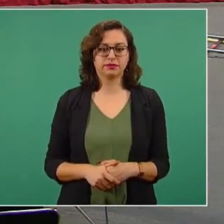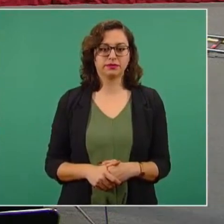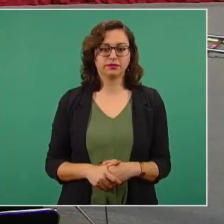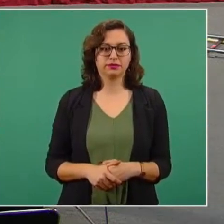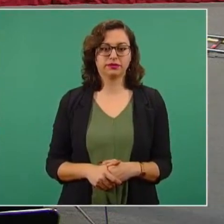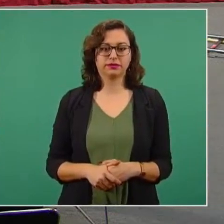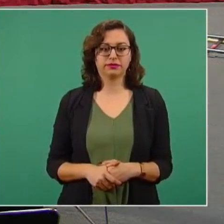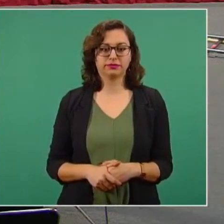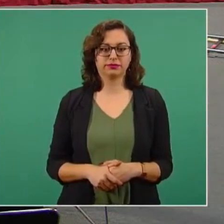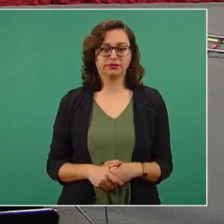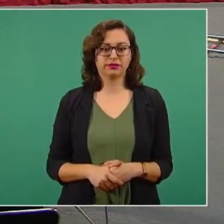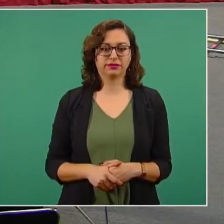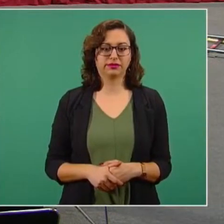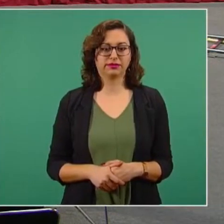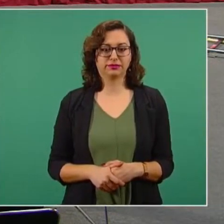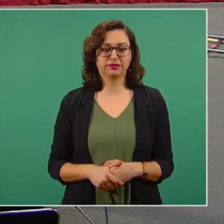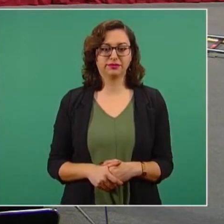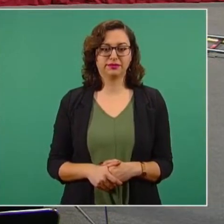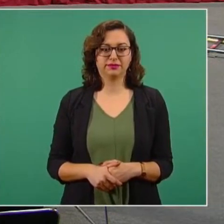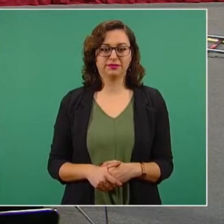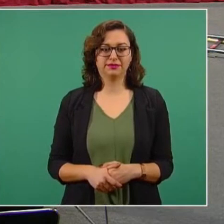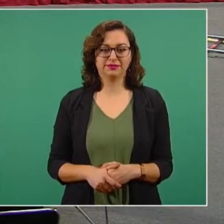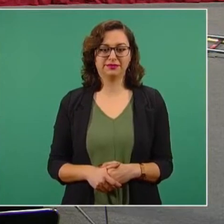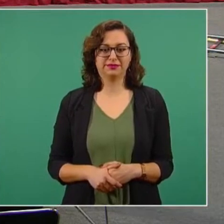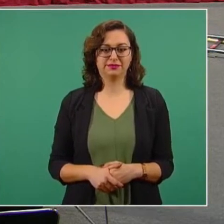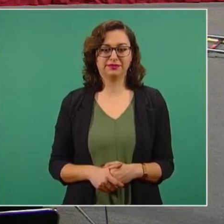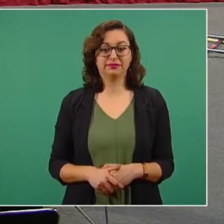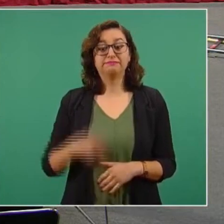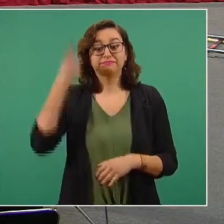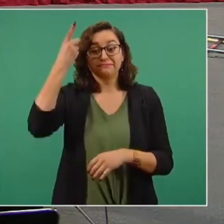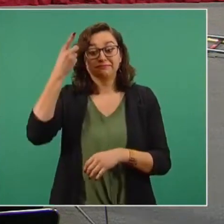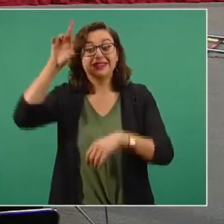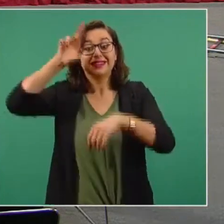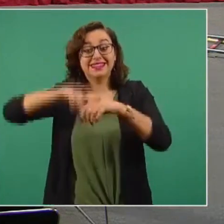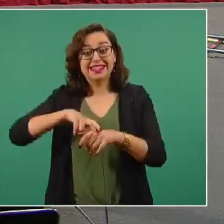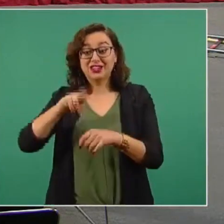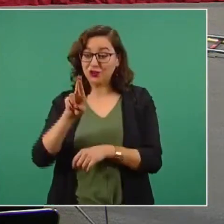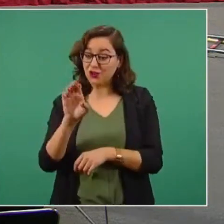¿Dónde está? Ah, el director del Reforma.